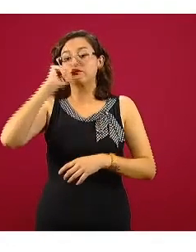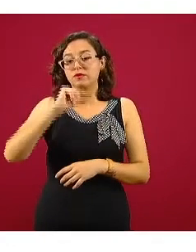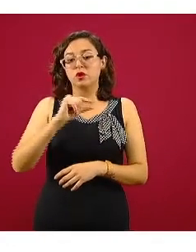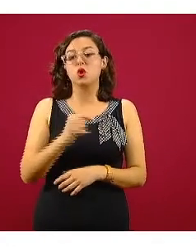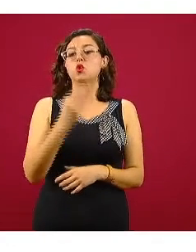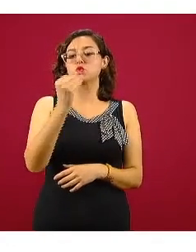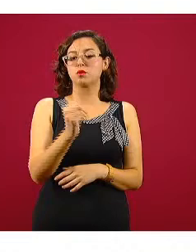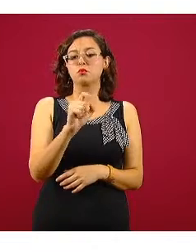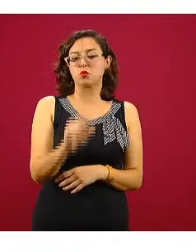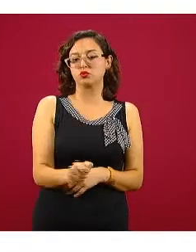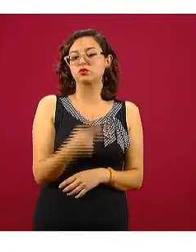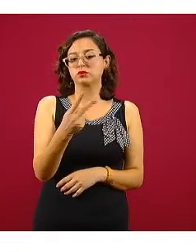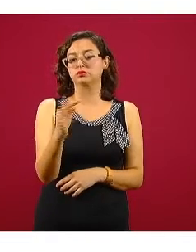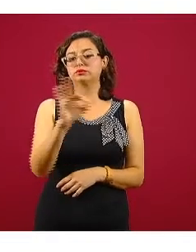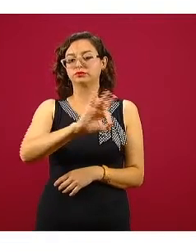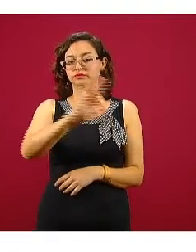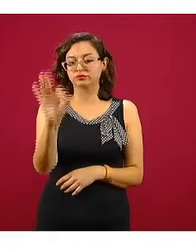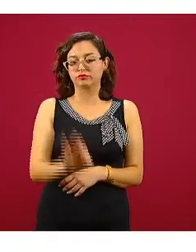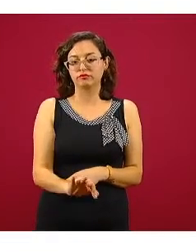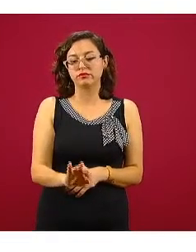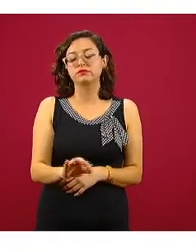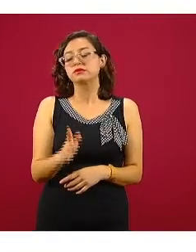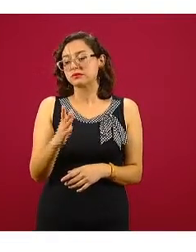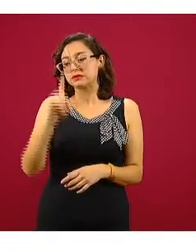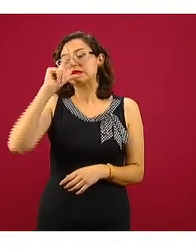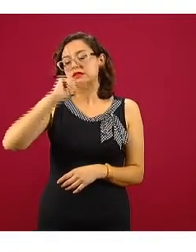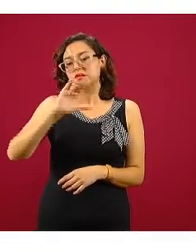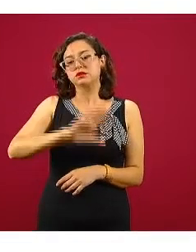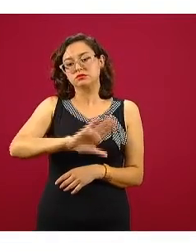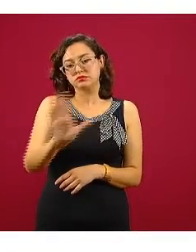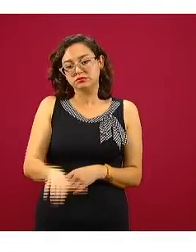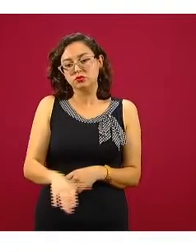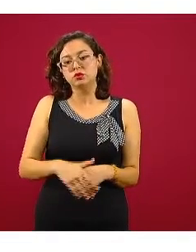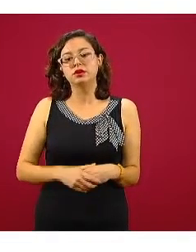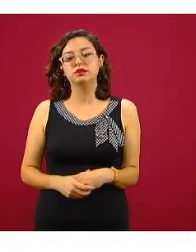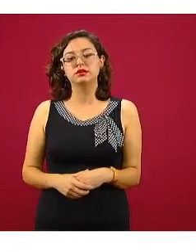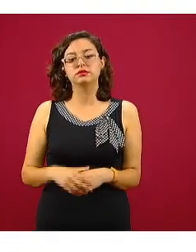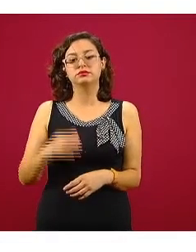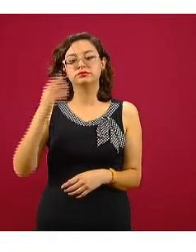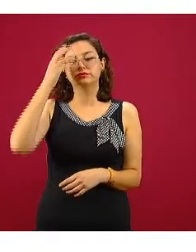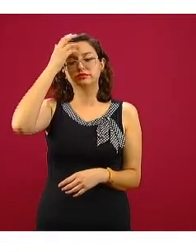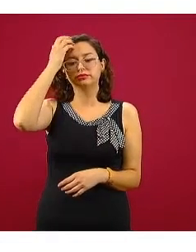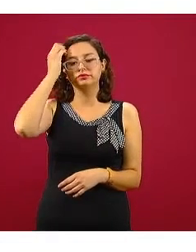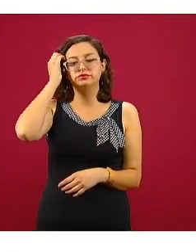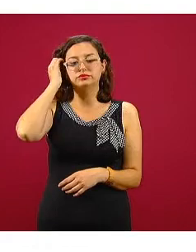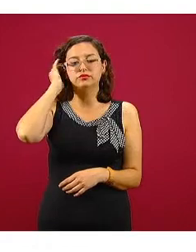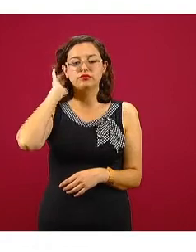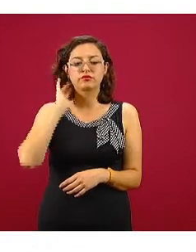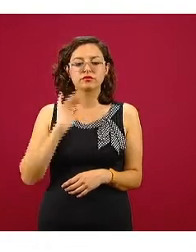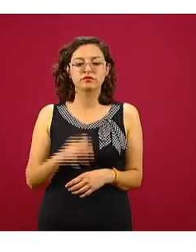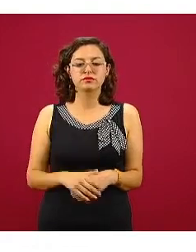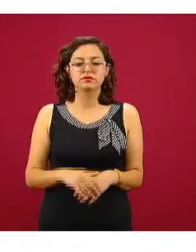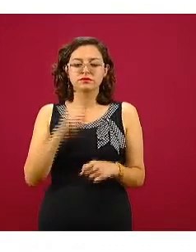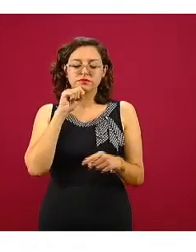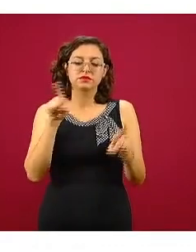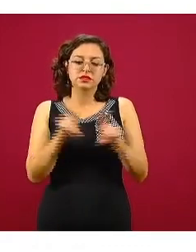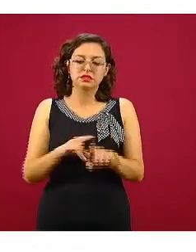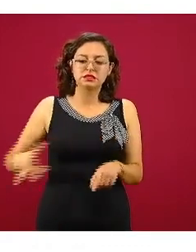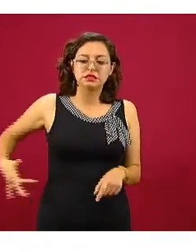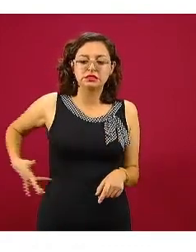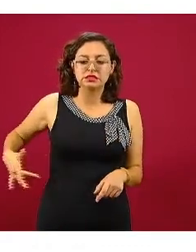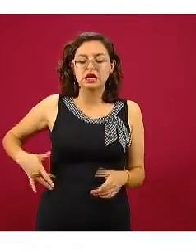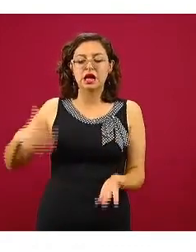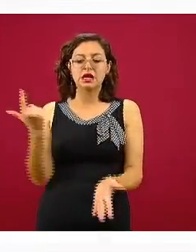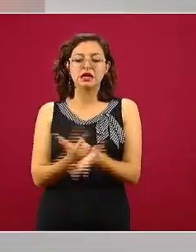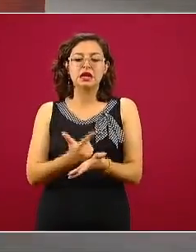.2% entre las personas que han perdido la vida. De ahí tenemos la insuficiencia renal crónica, la